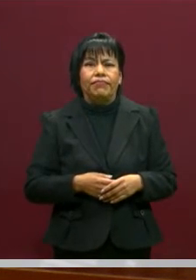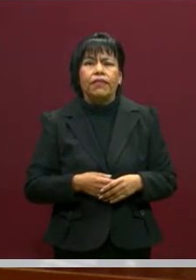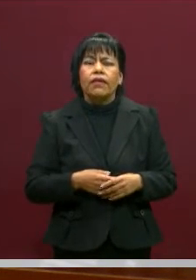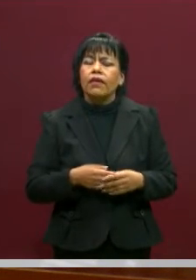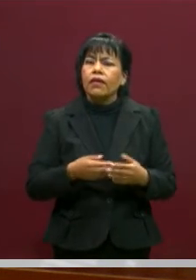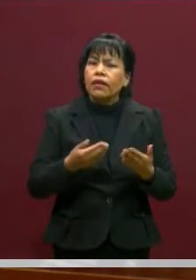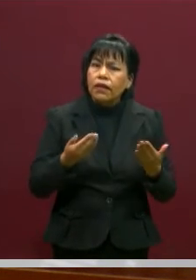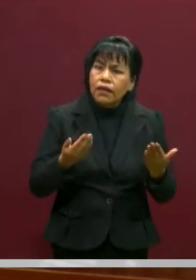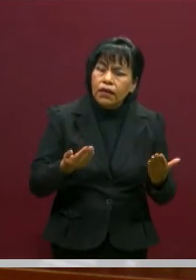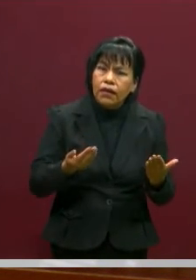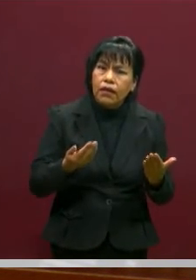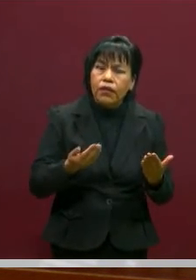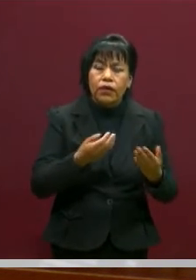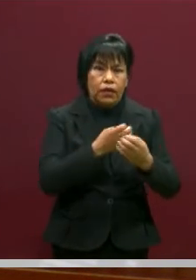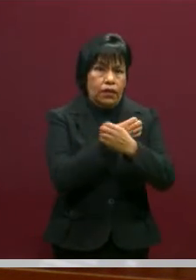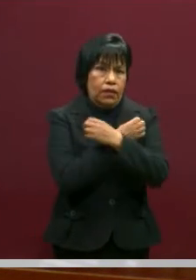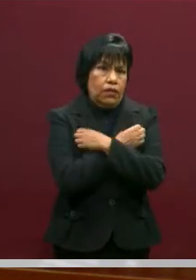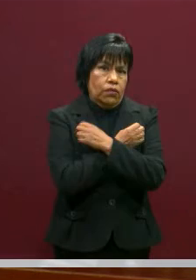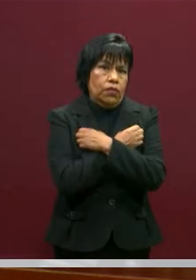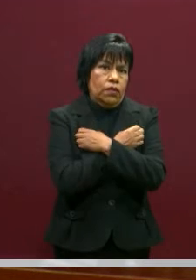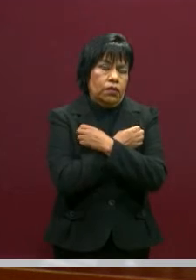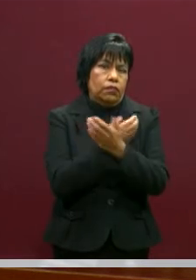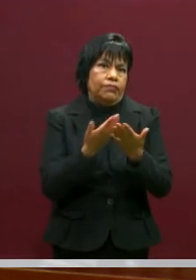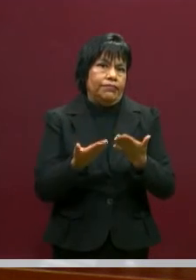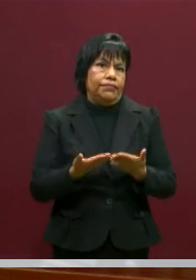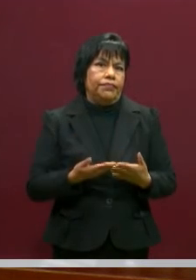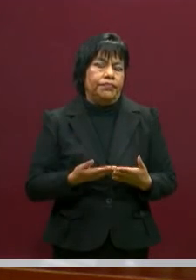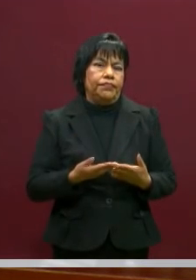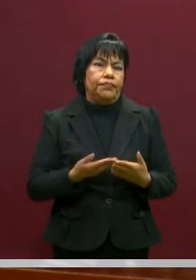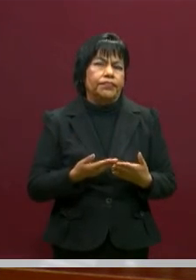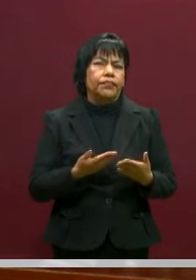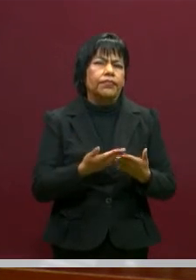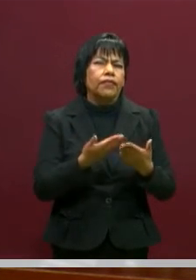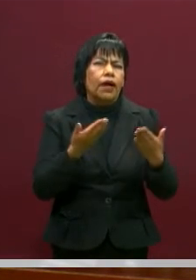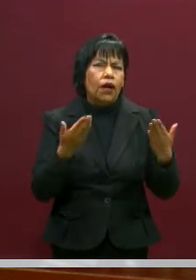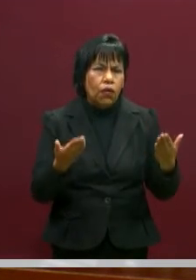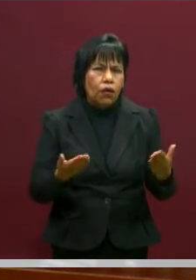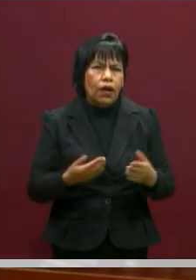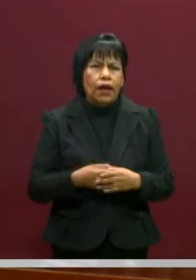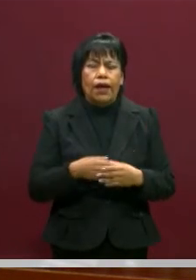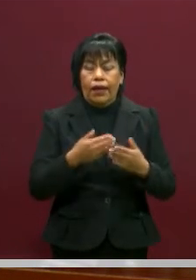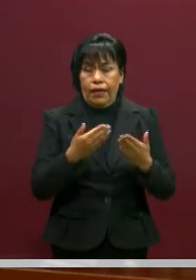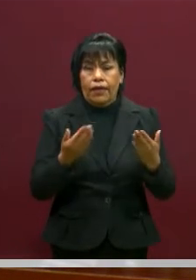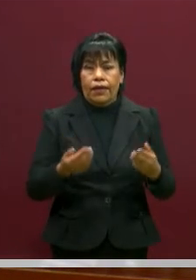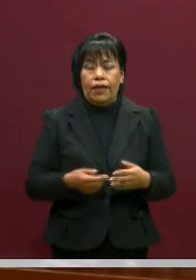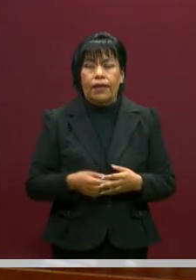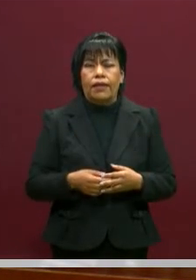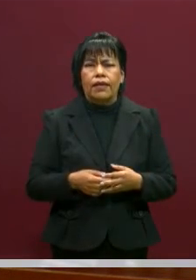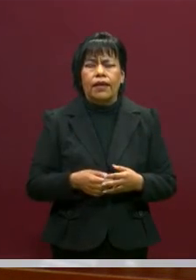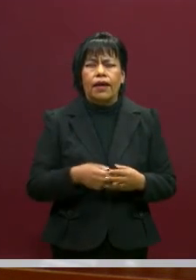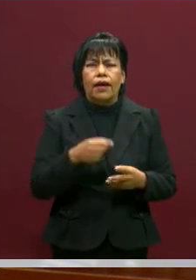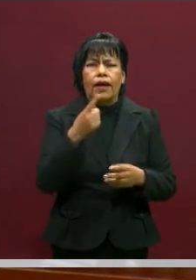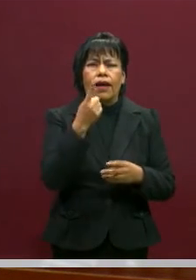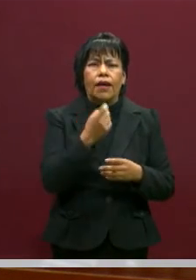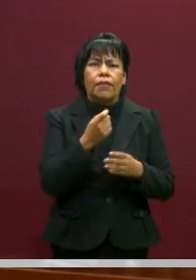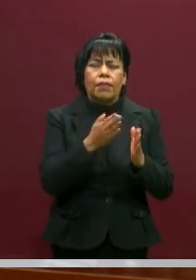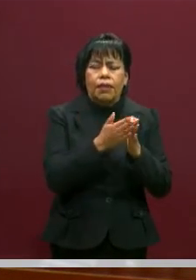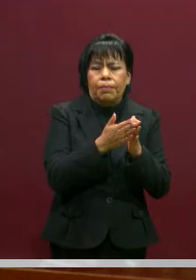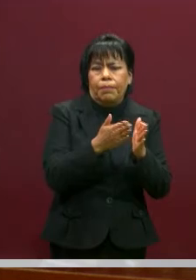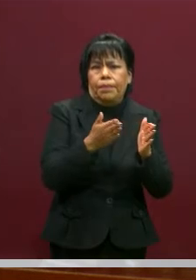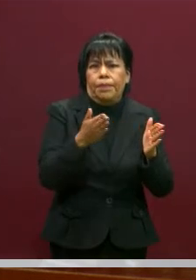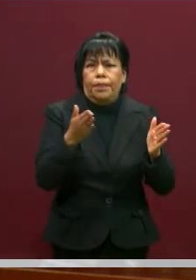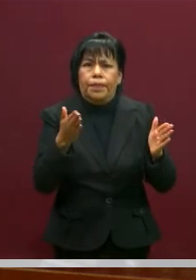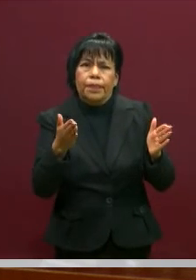Y aplicado a la educación, estamos, ahora que terminamos el primer periodo, encontramos que hay,